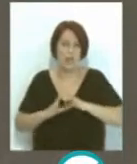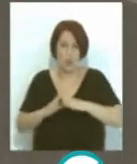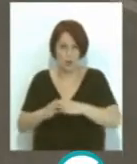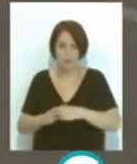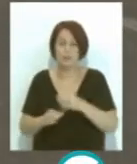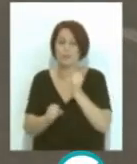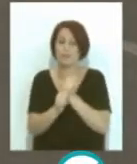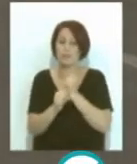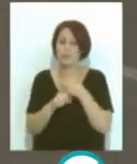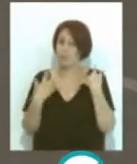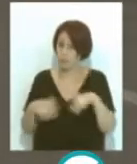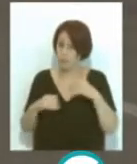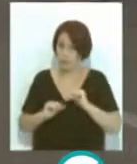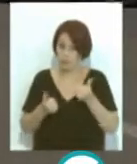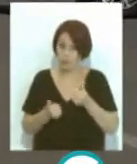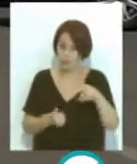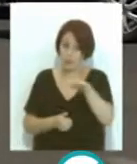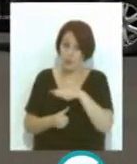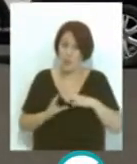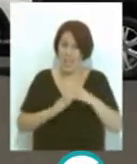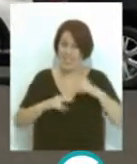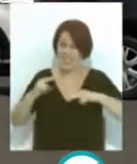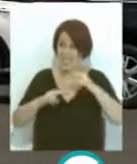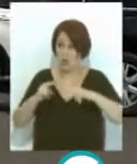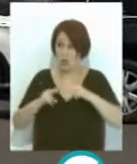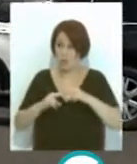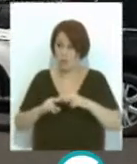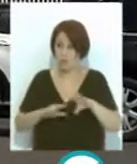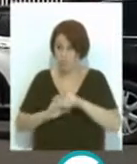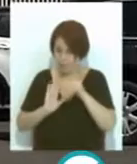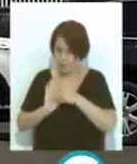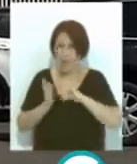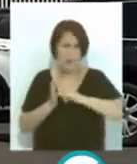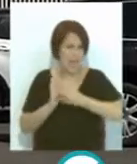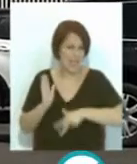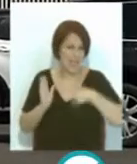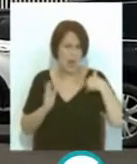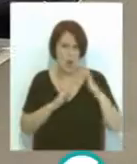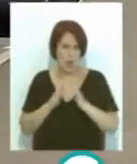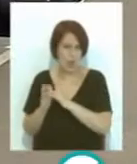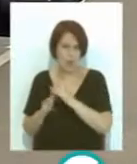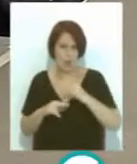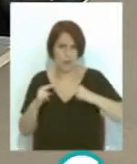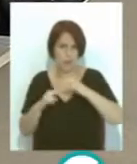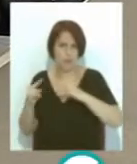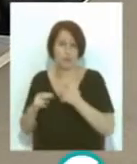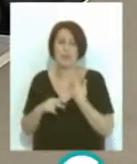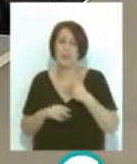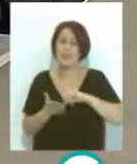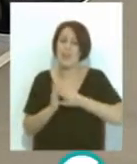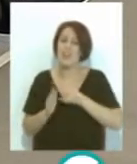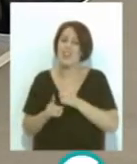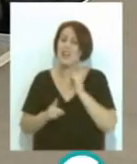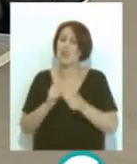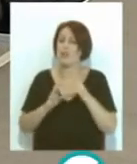trabajos que este miércoles han comenzado en la avenida de Astilleros están recogidos en el plan general de ordenación urbana y en el plan director de